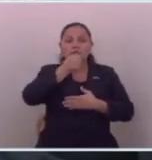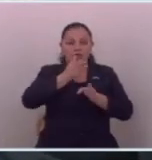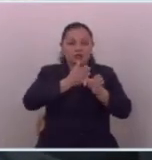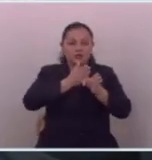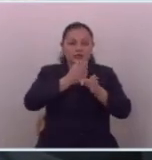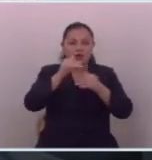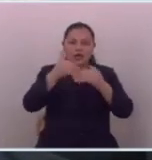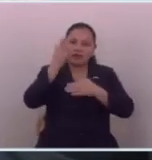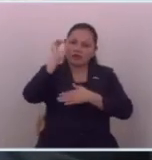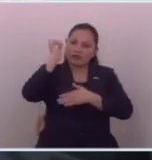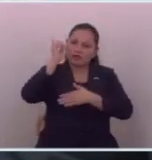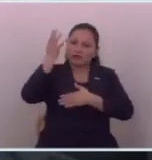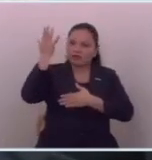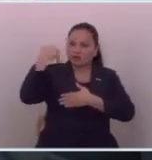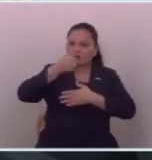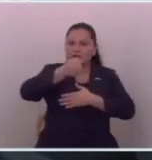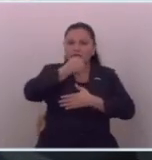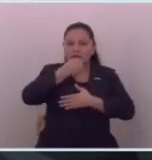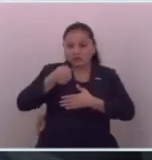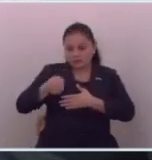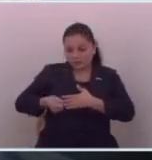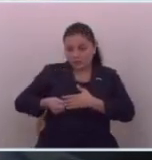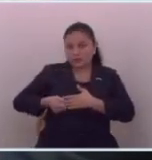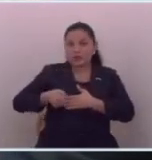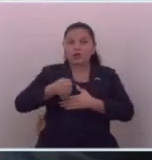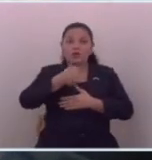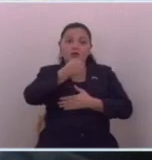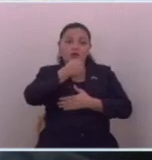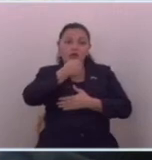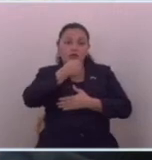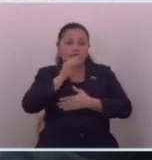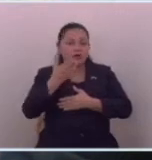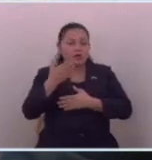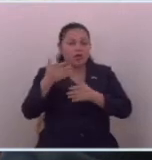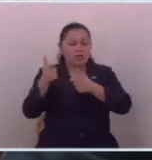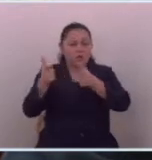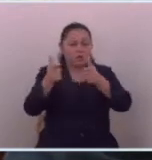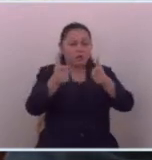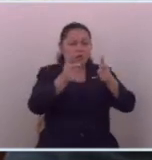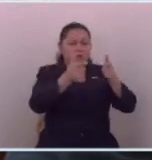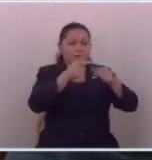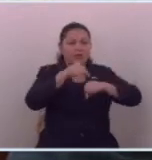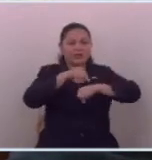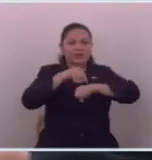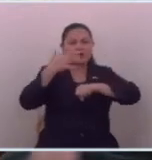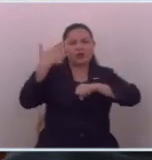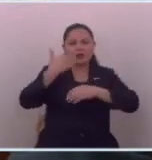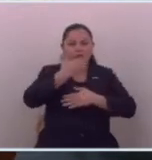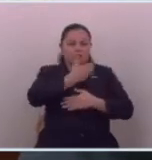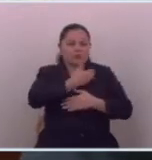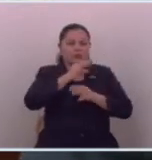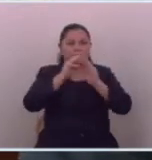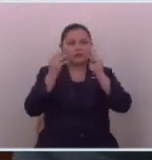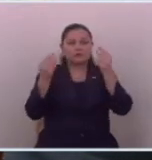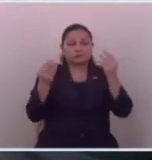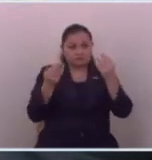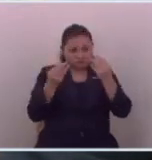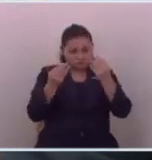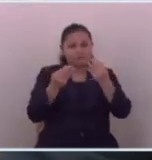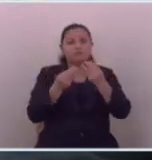profesores de periodismo, estudiantes de periodismo fueron asesinados por culpa de las pandillas?